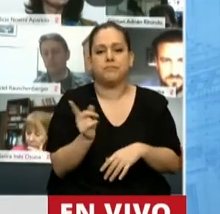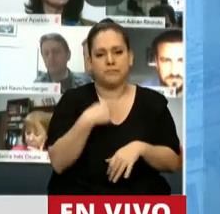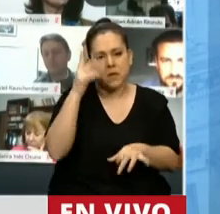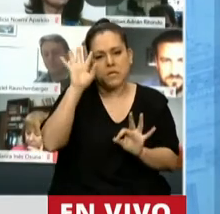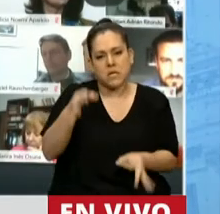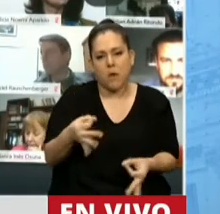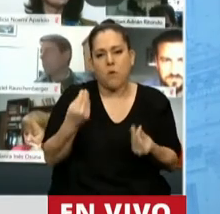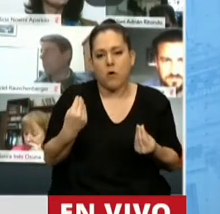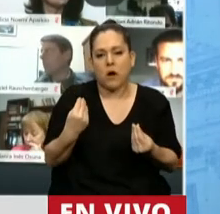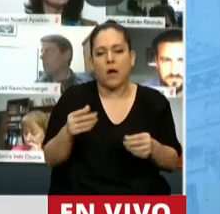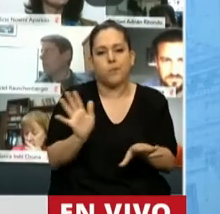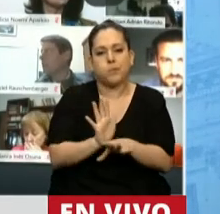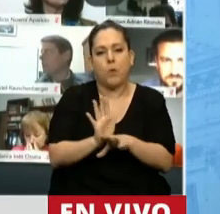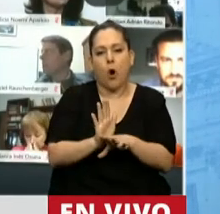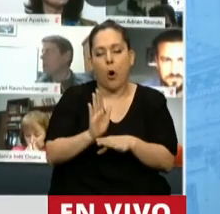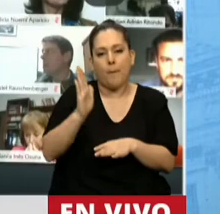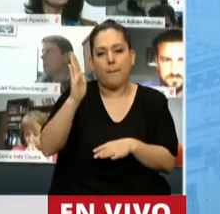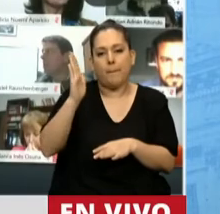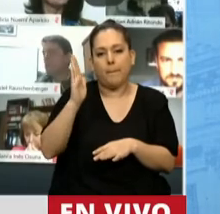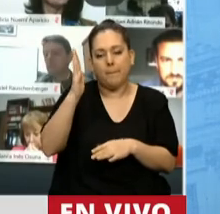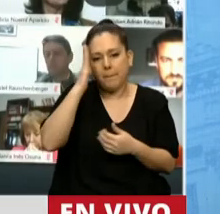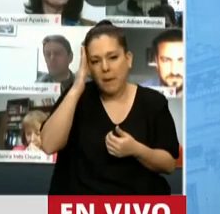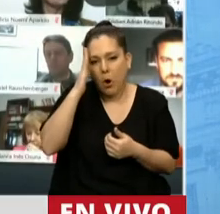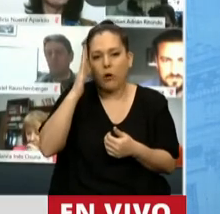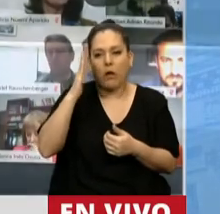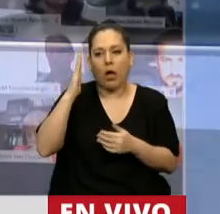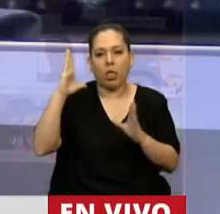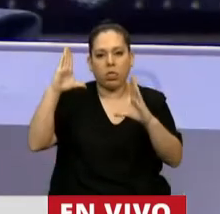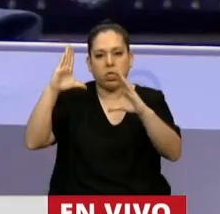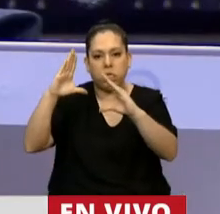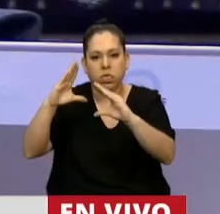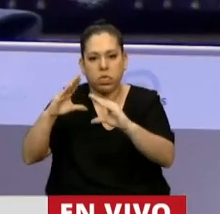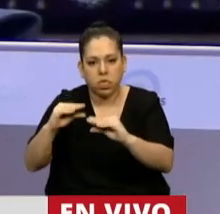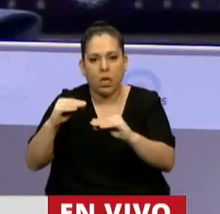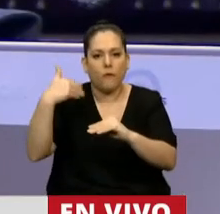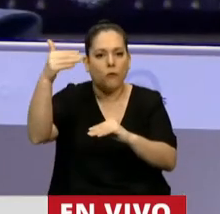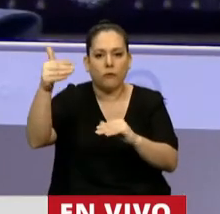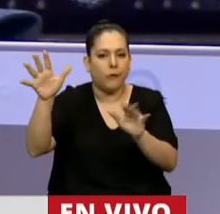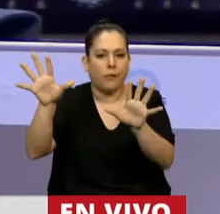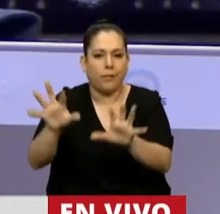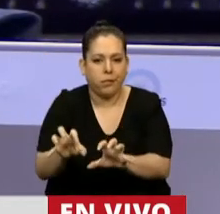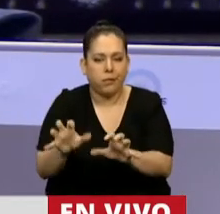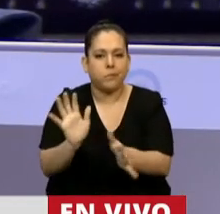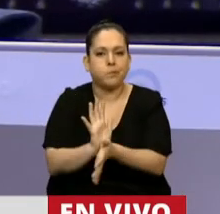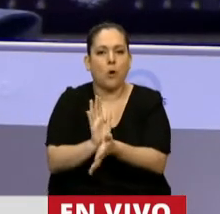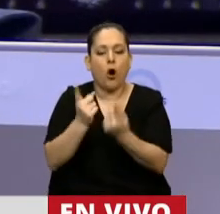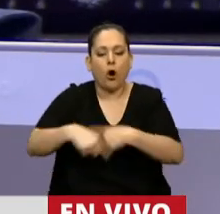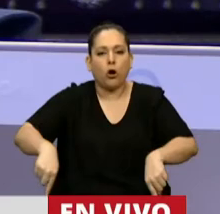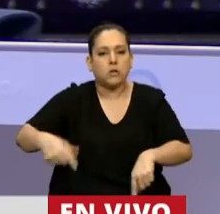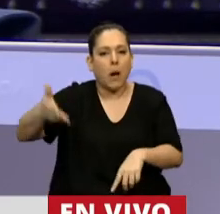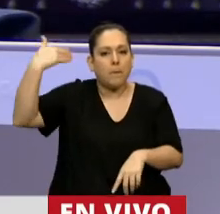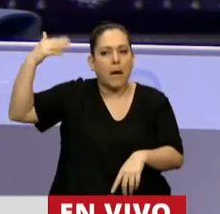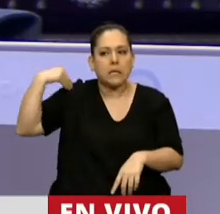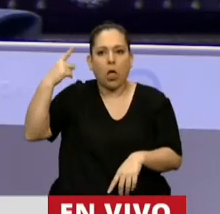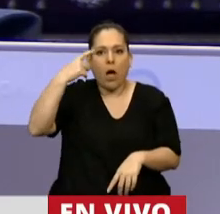que la pérdida de la memoria hipoteca el porvenir. Quien no puede aprender del pasado queda